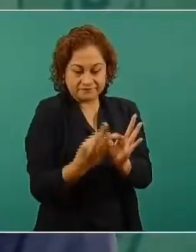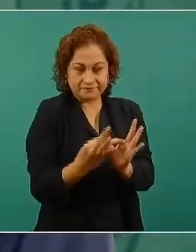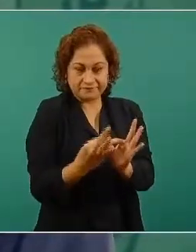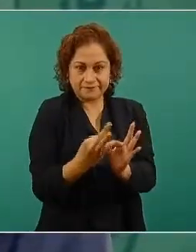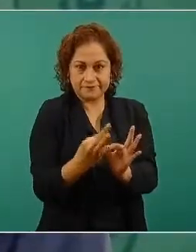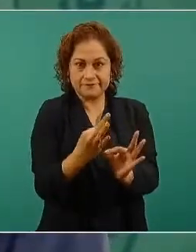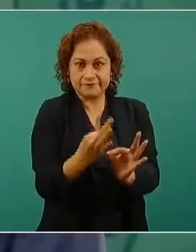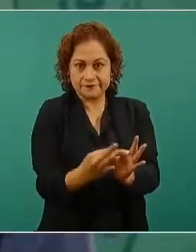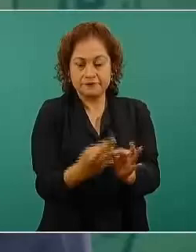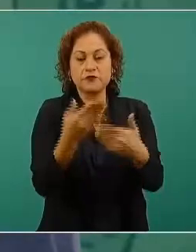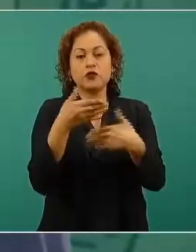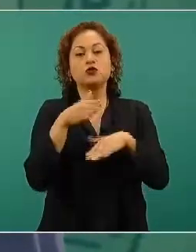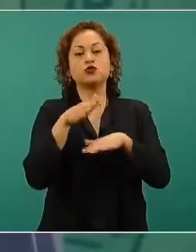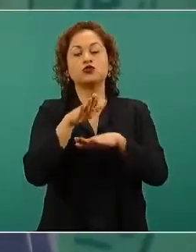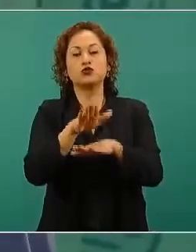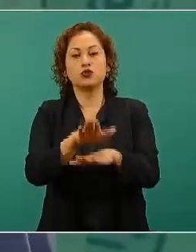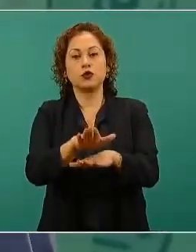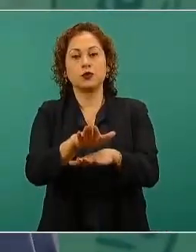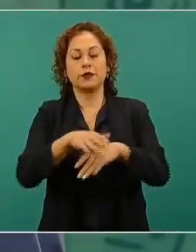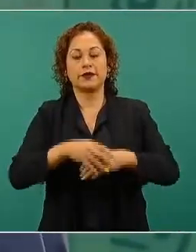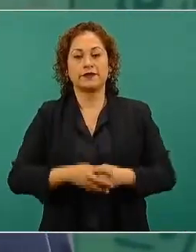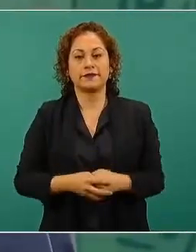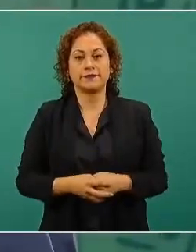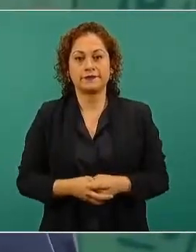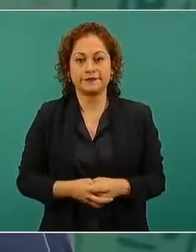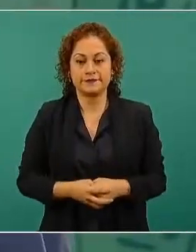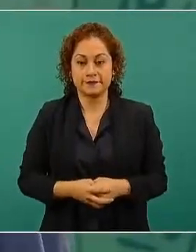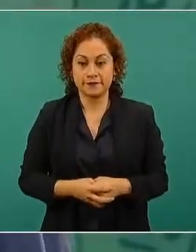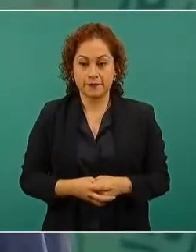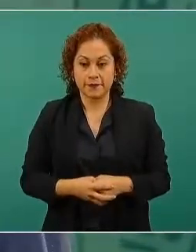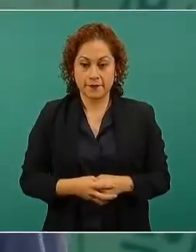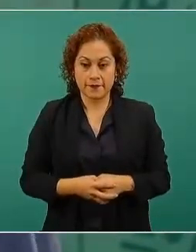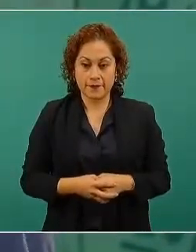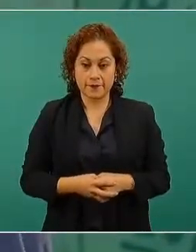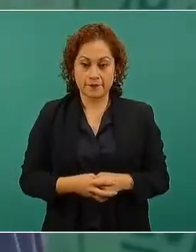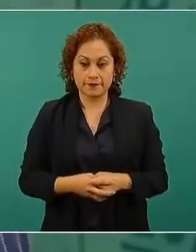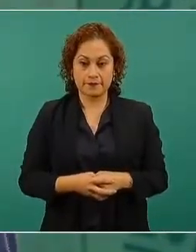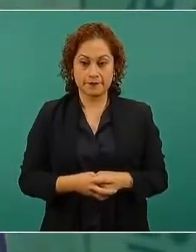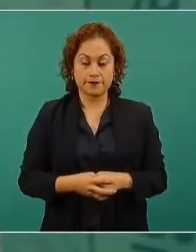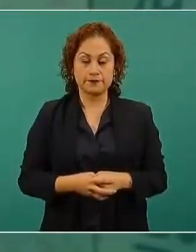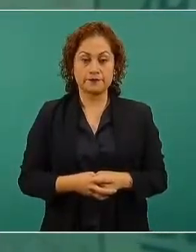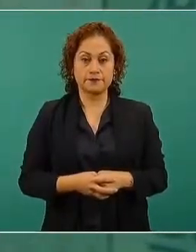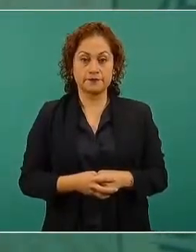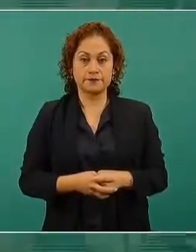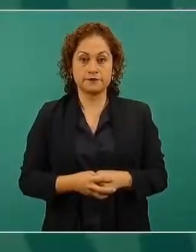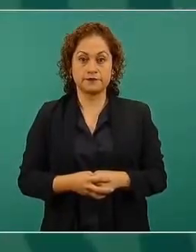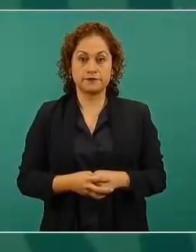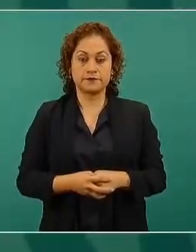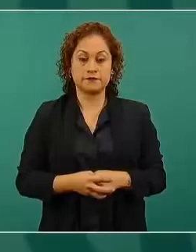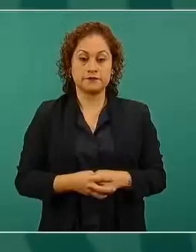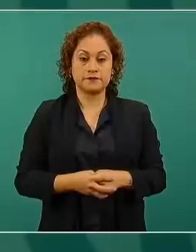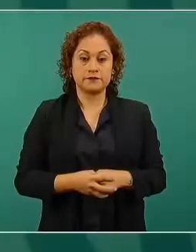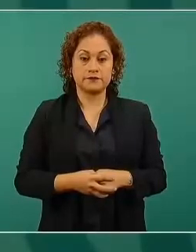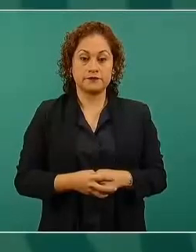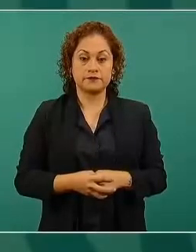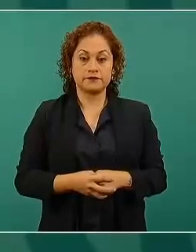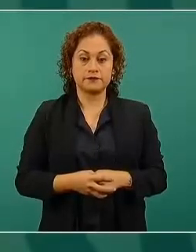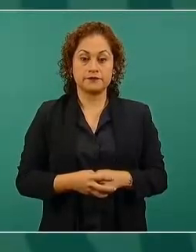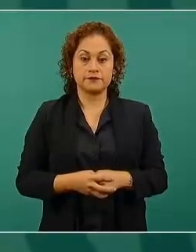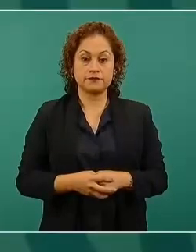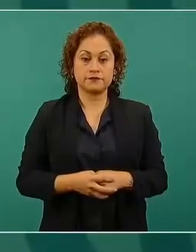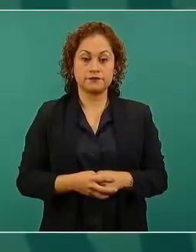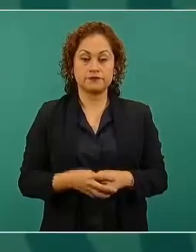lo que significaron todas las reformas